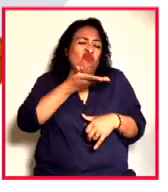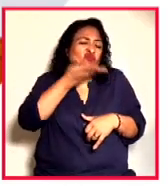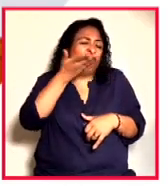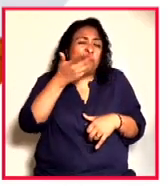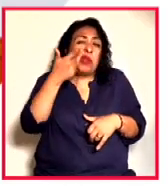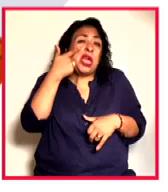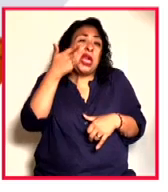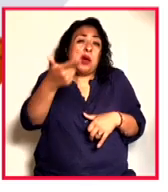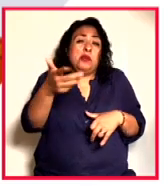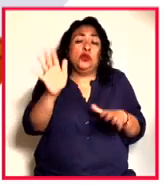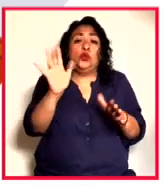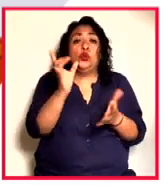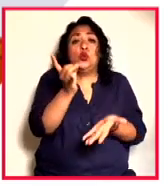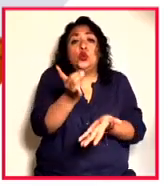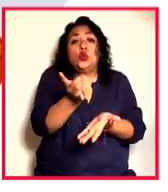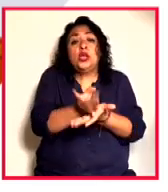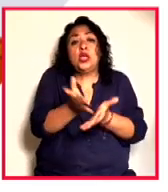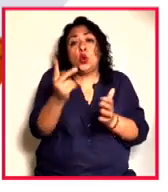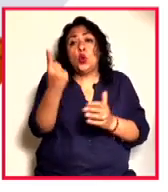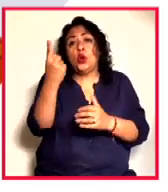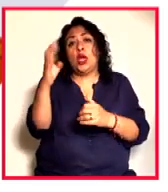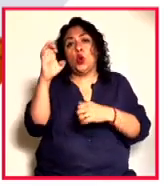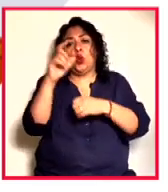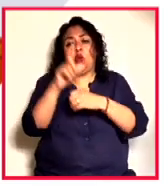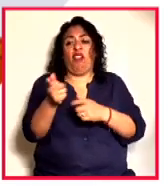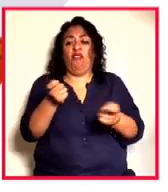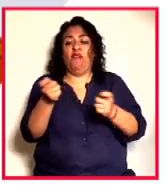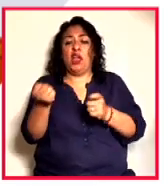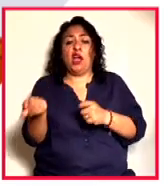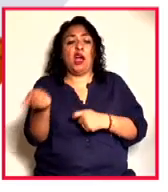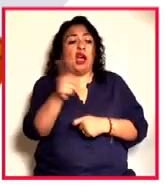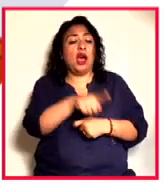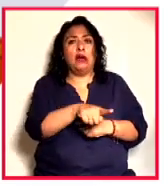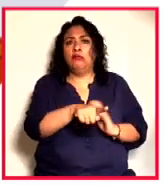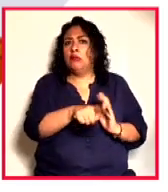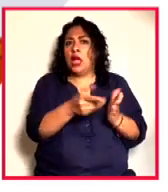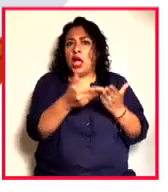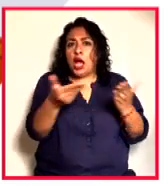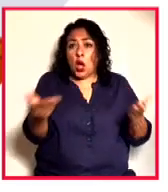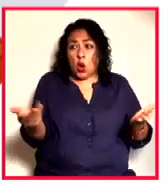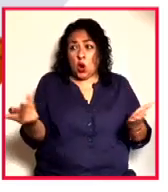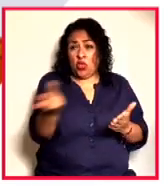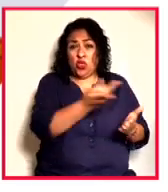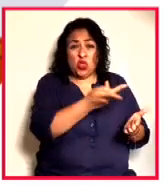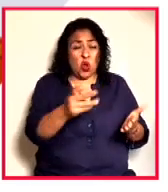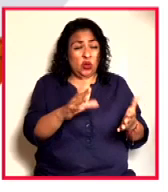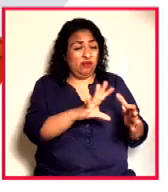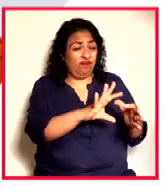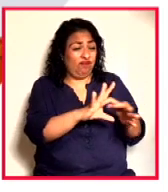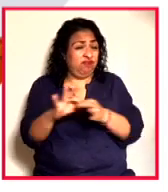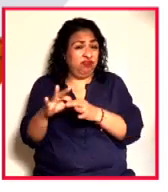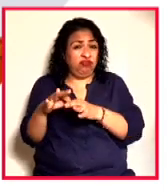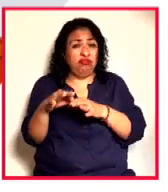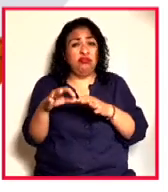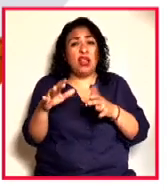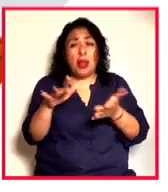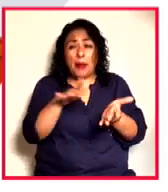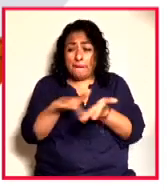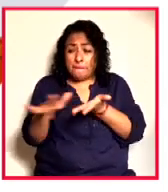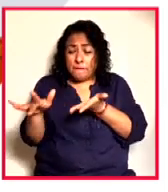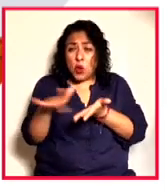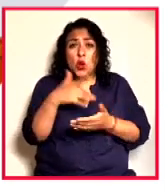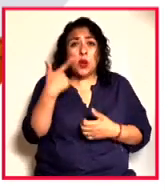veían solamente de una cultura dominante hacia otra, y en esta hermandad es donde estamos ahora cosechando